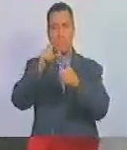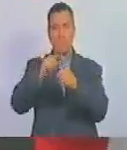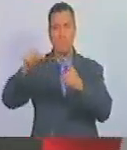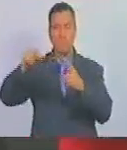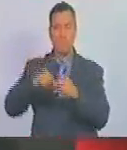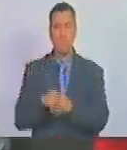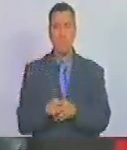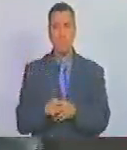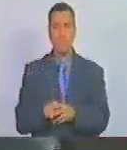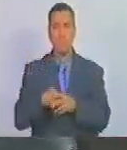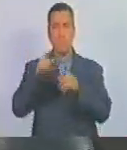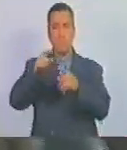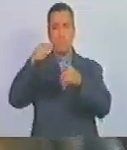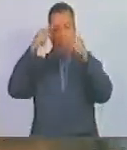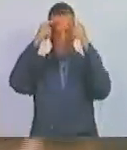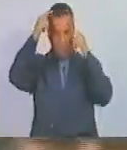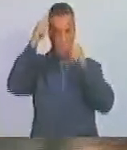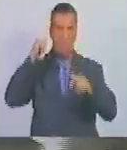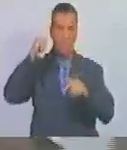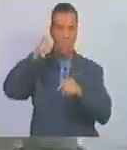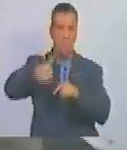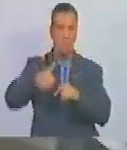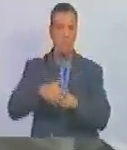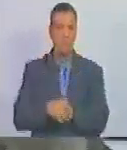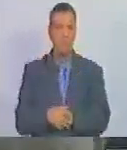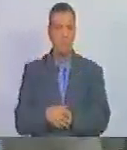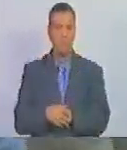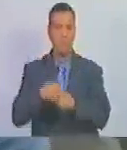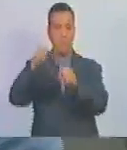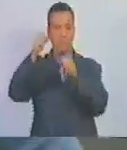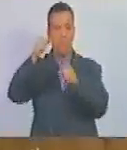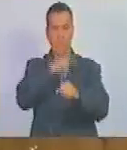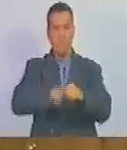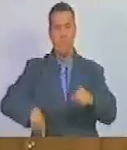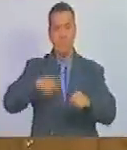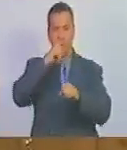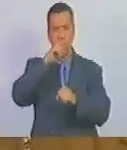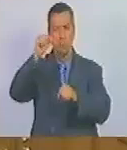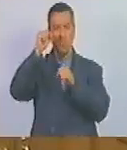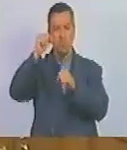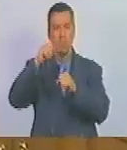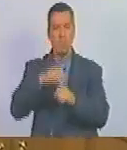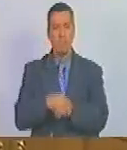que viva Chávez Eterno que viva el presidente Maduro